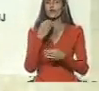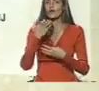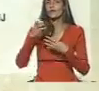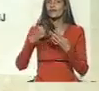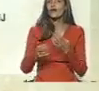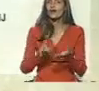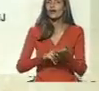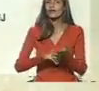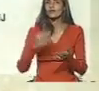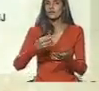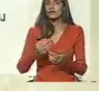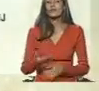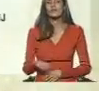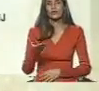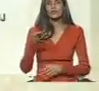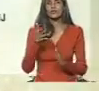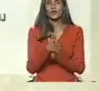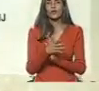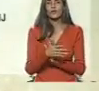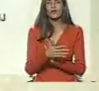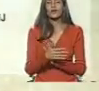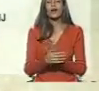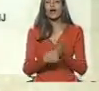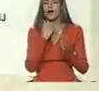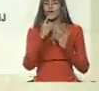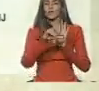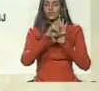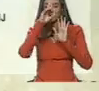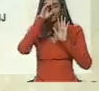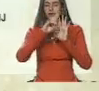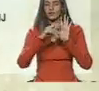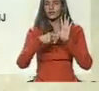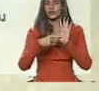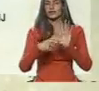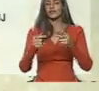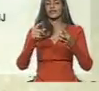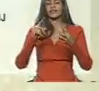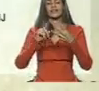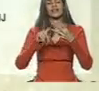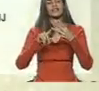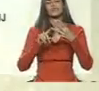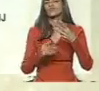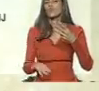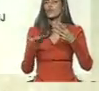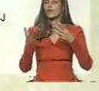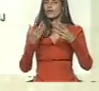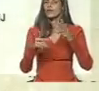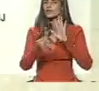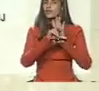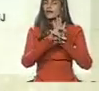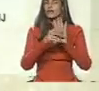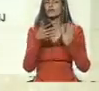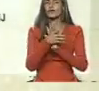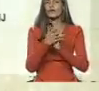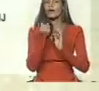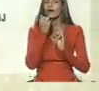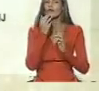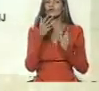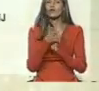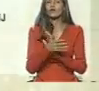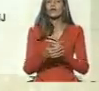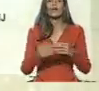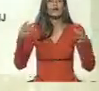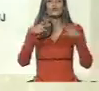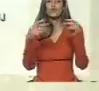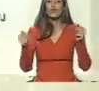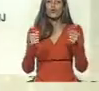garantista fundamental de la aplicación de este código. El tercer elemento fundamental del código, pues es la estandarización de